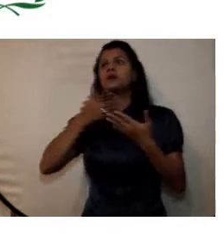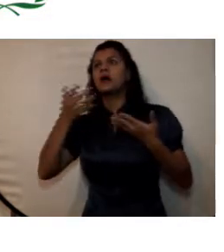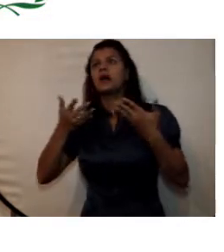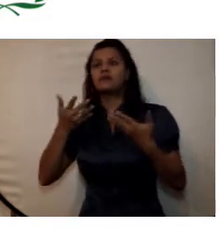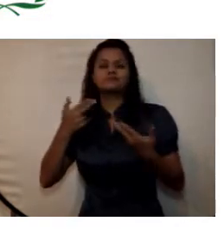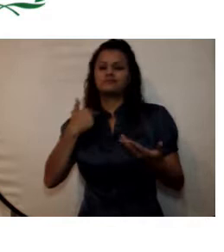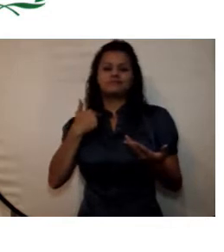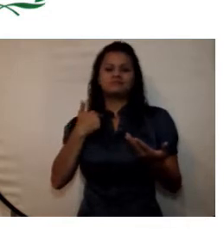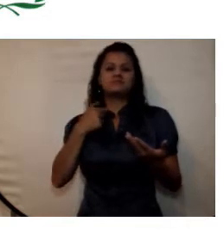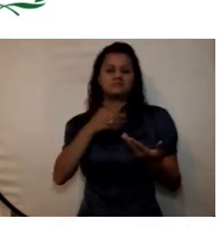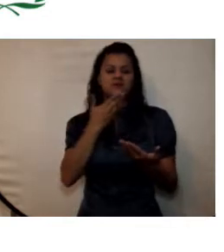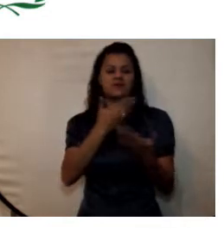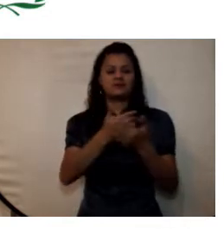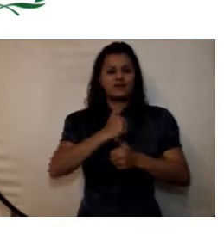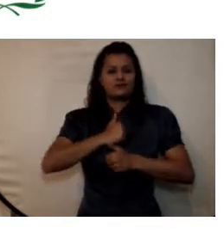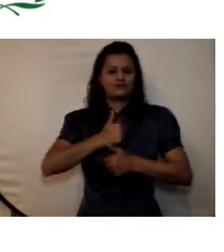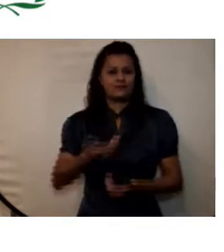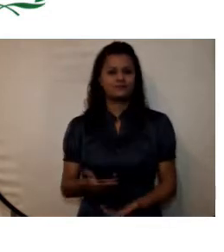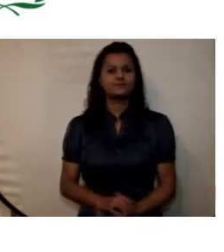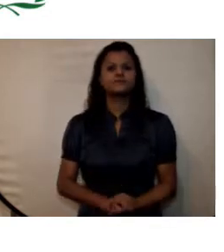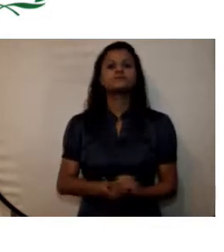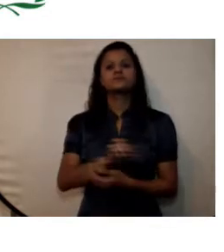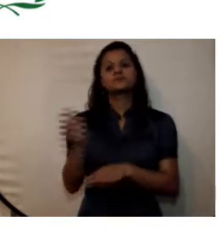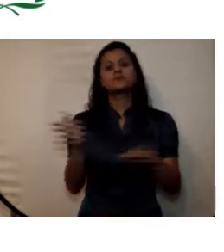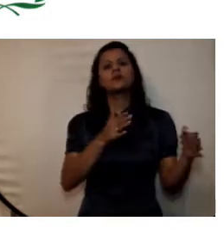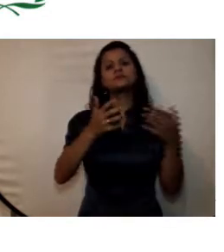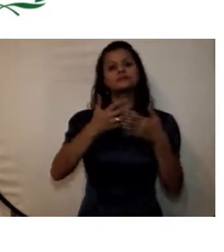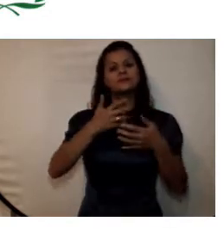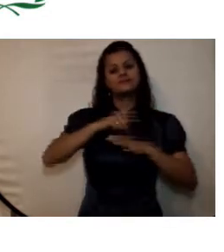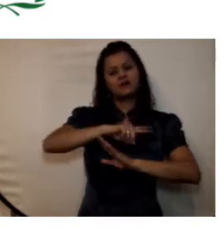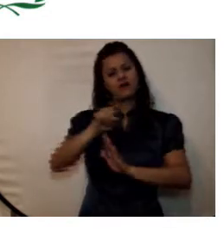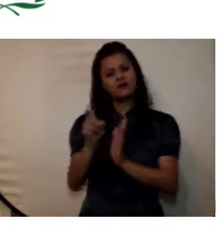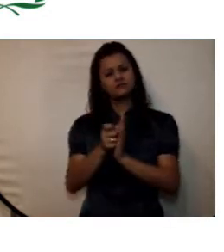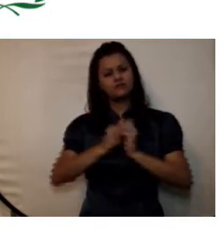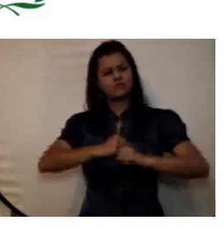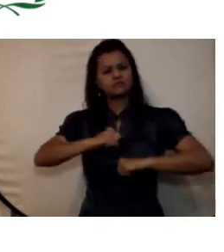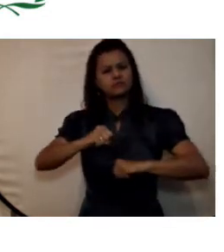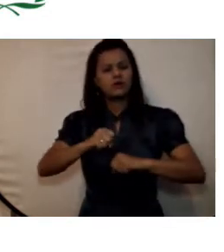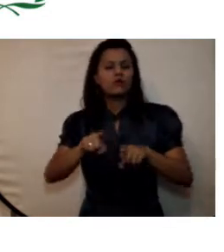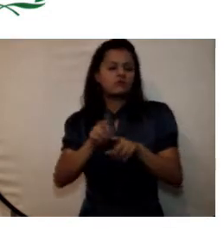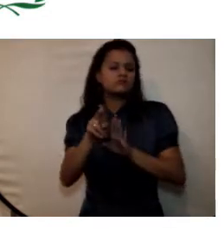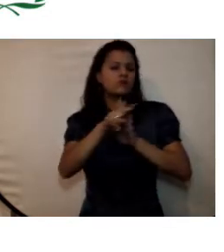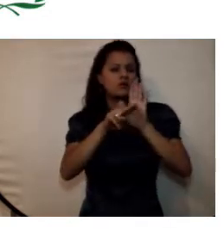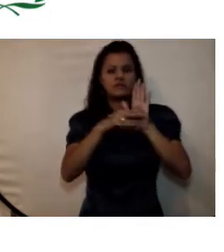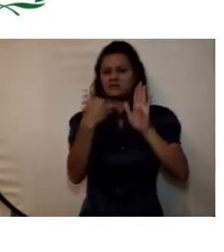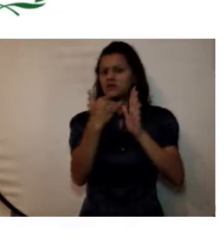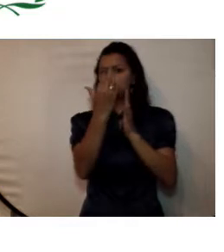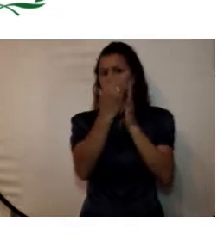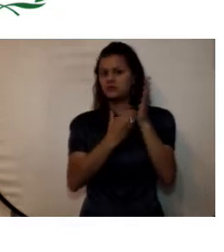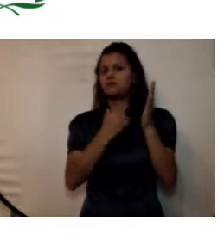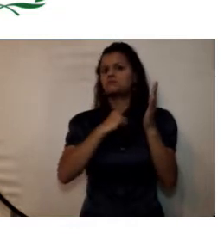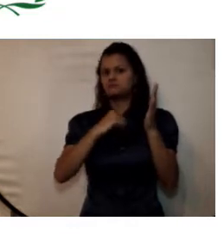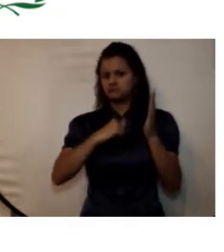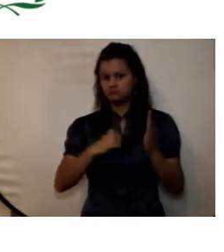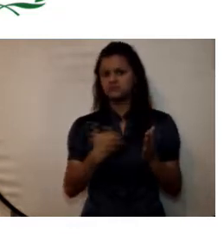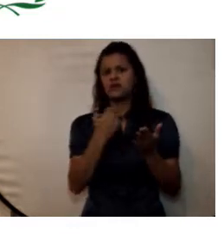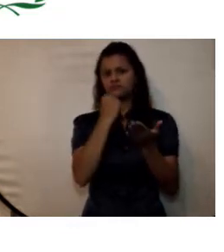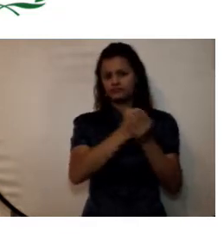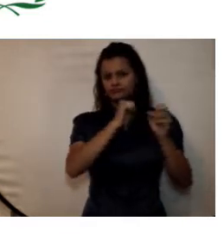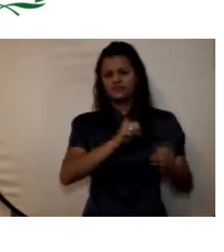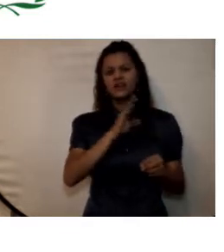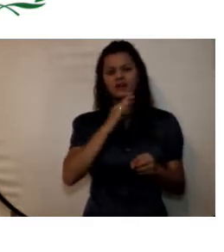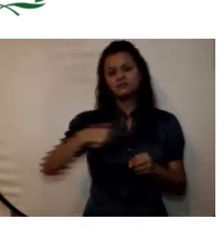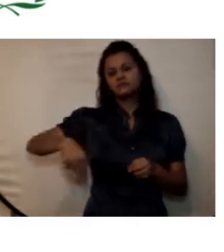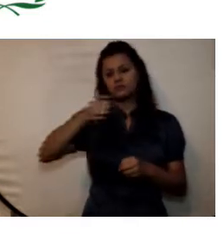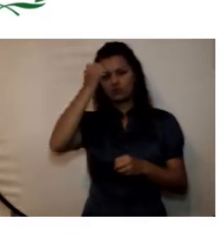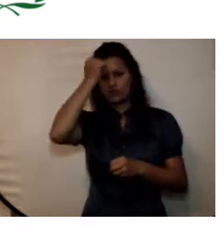contamos con un sistema integrado de gestión obviamente ya normas que han sido recertificadas y validadas por los entes competentes